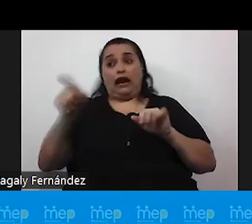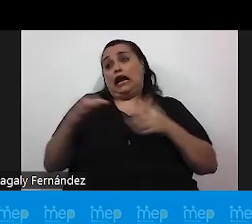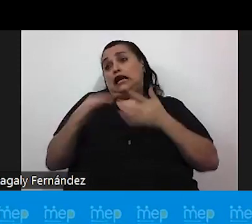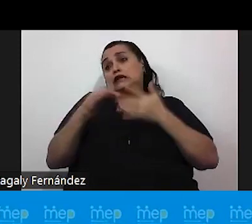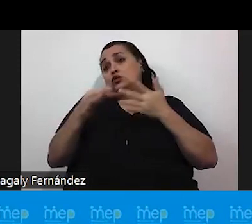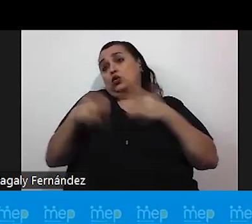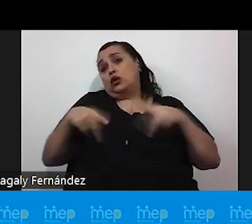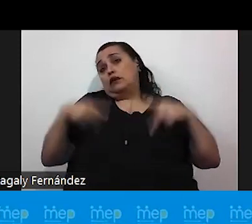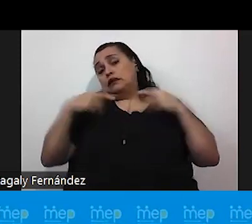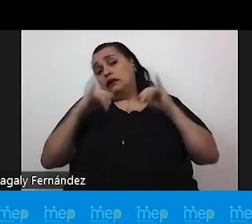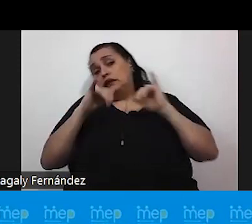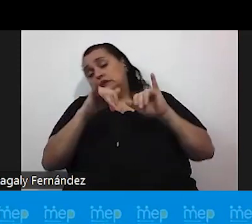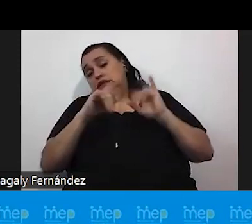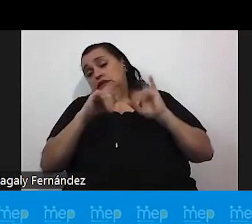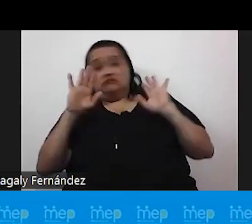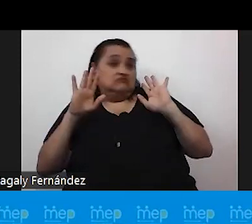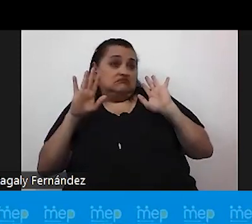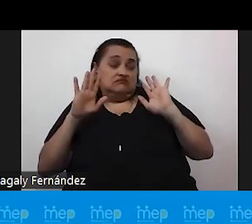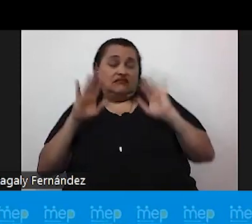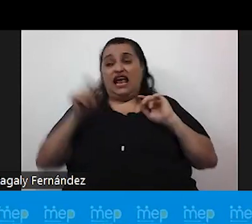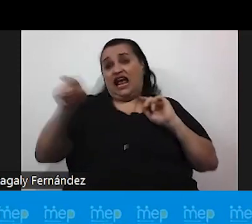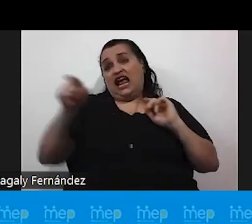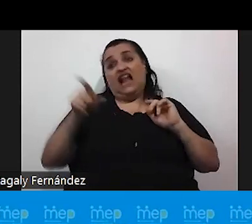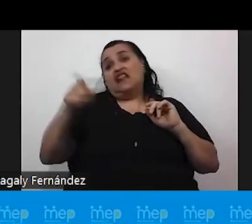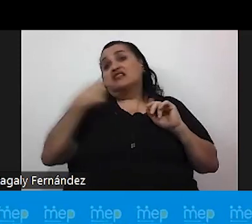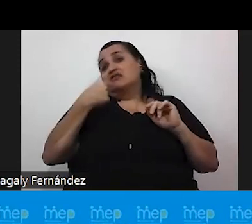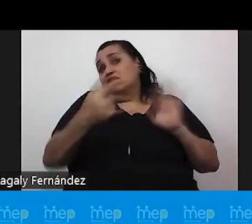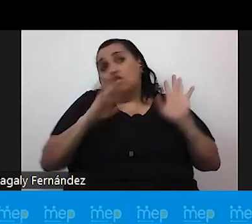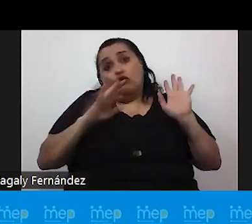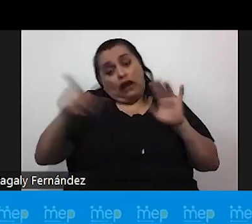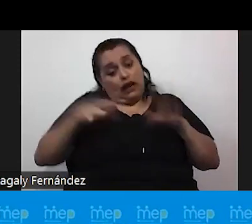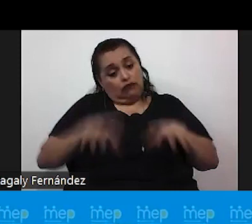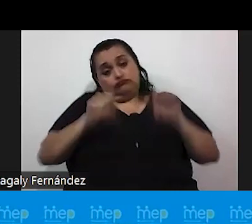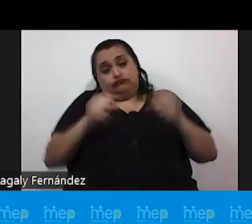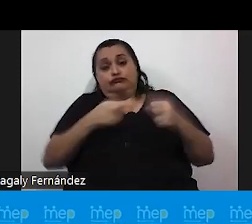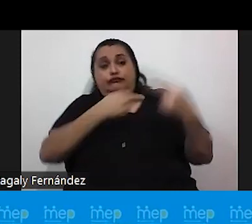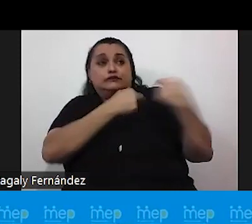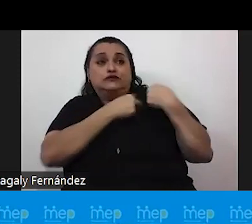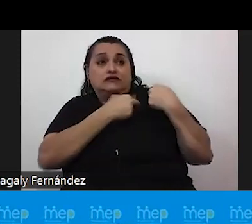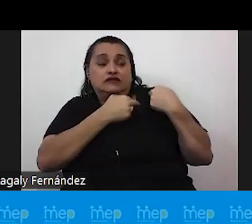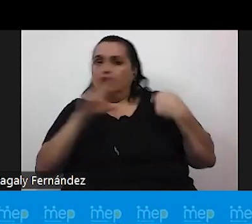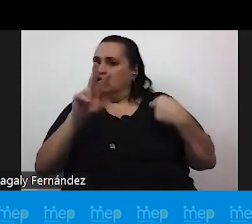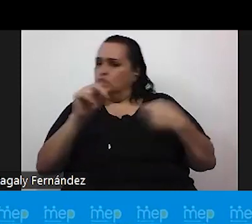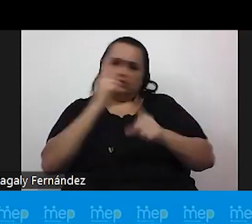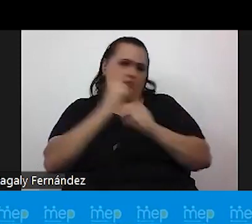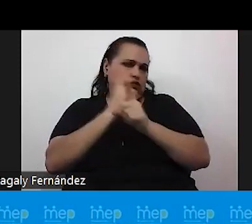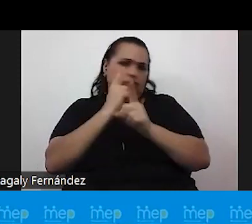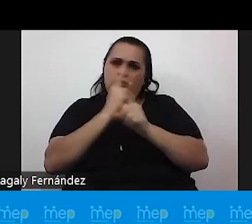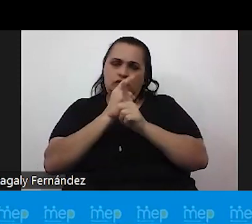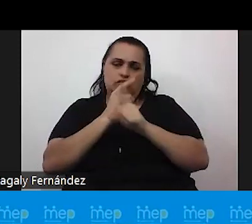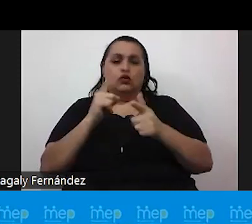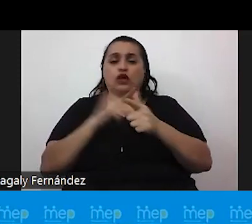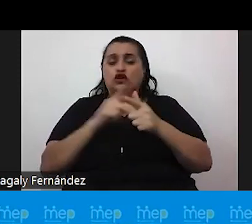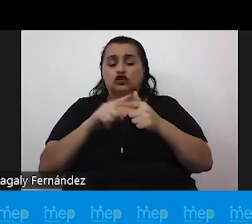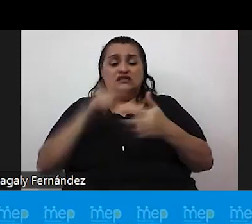esta persona lo dijo que asuma y no es correcto entonces todas estas situaciones